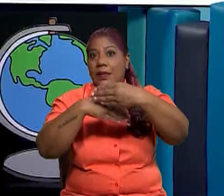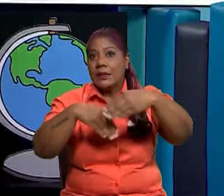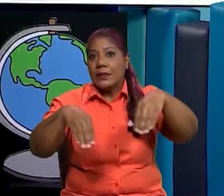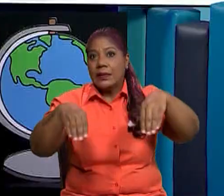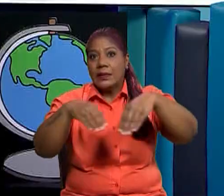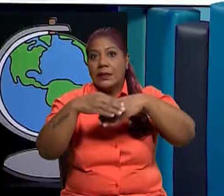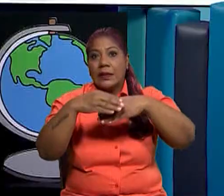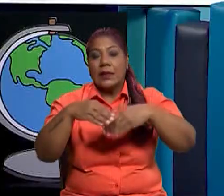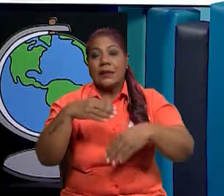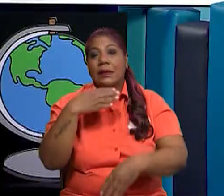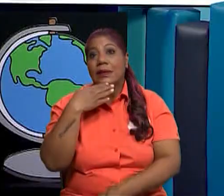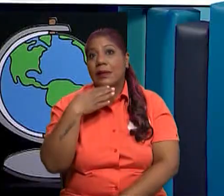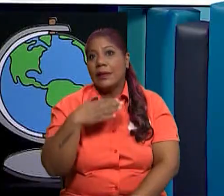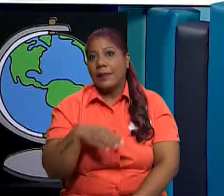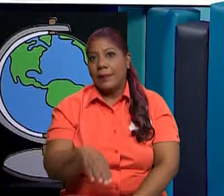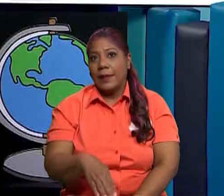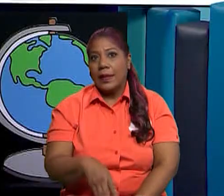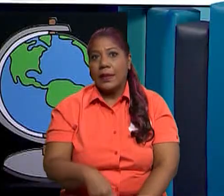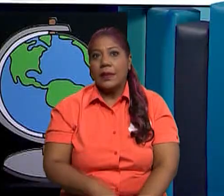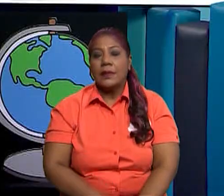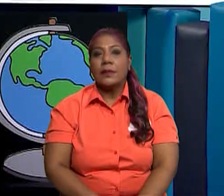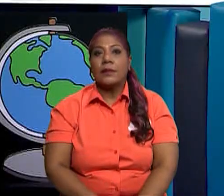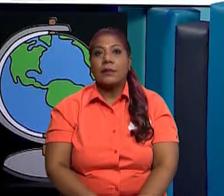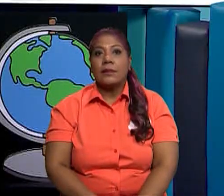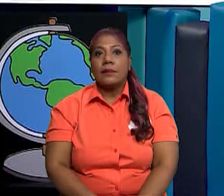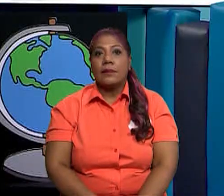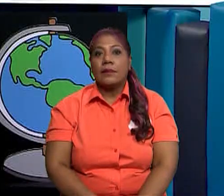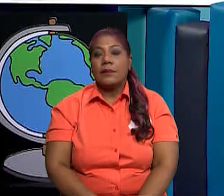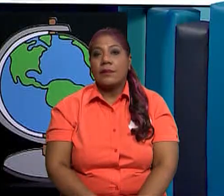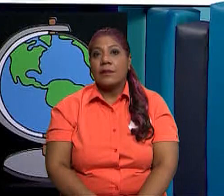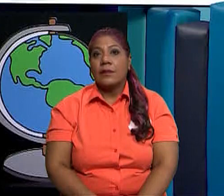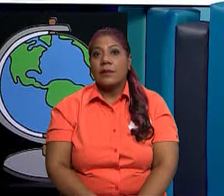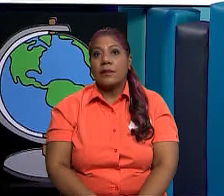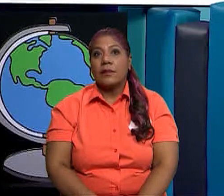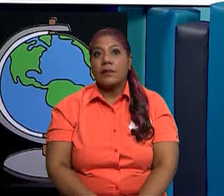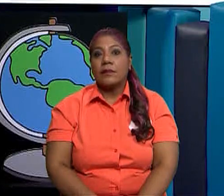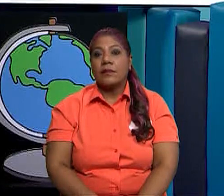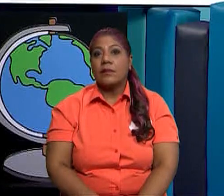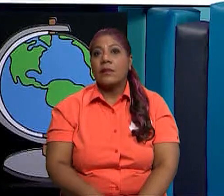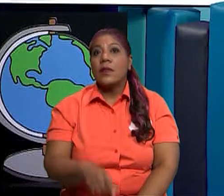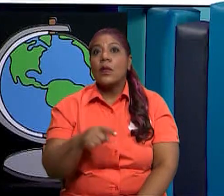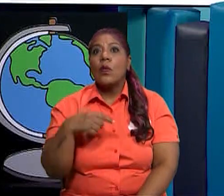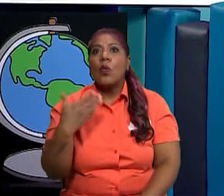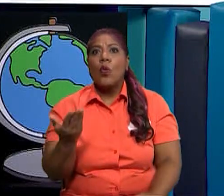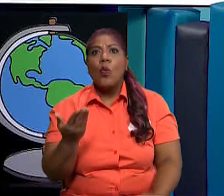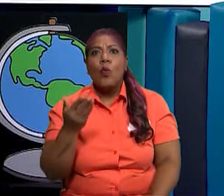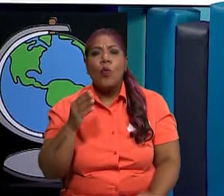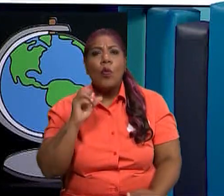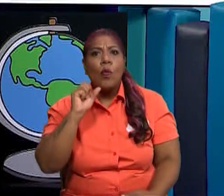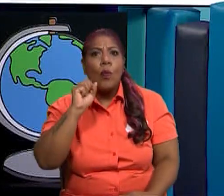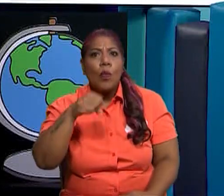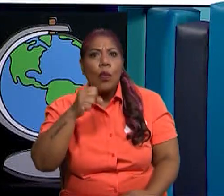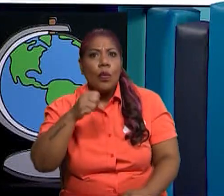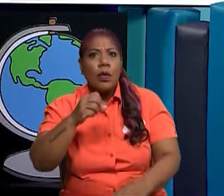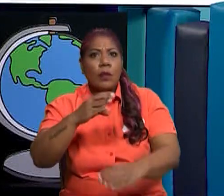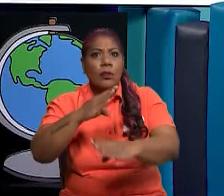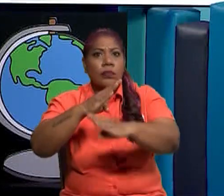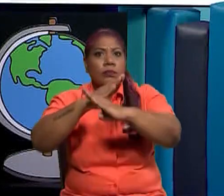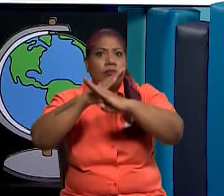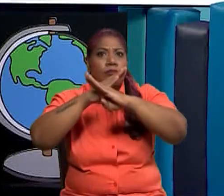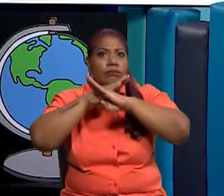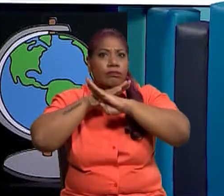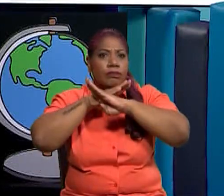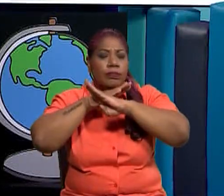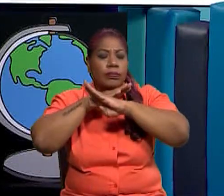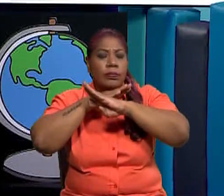por aquí, ¿verdad? ¿Y qué acciones preventivas deben tomar? Las acciones preventivas que debemos tomar es